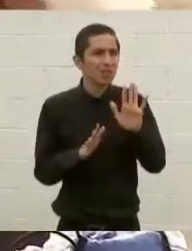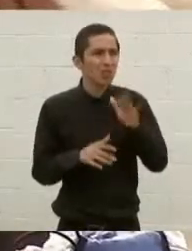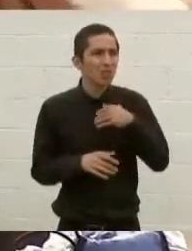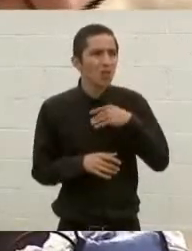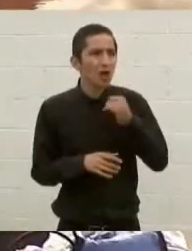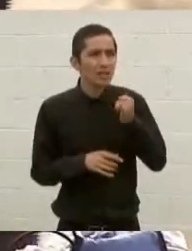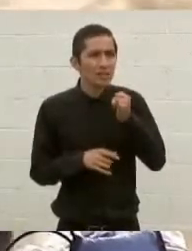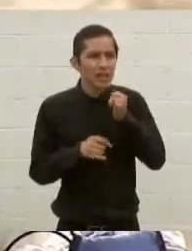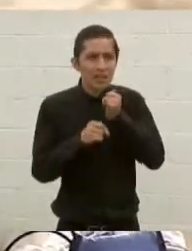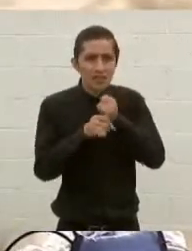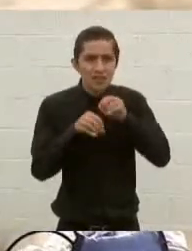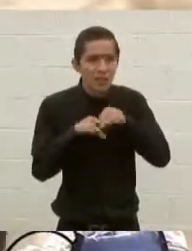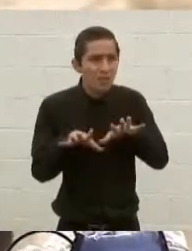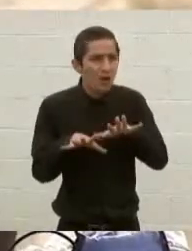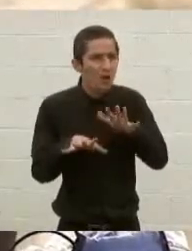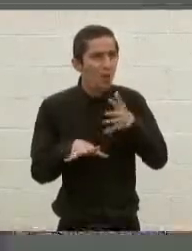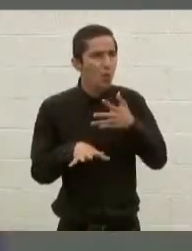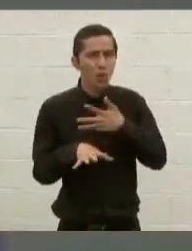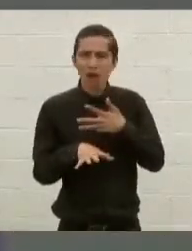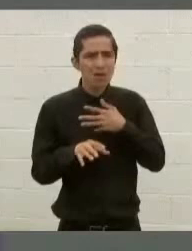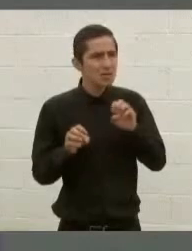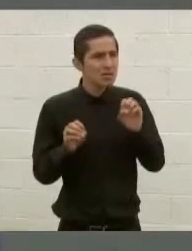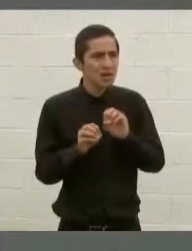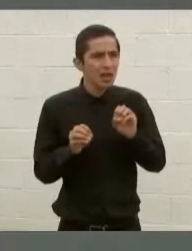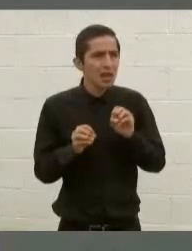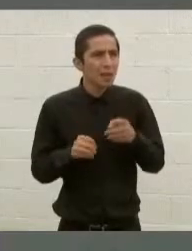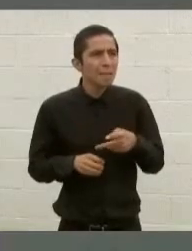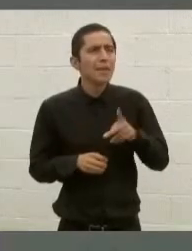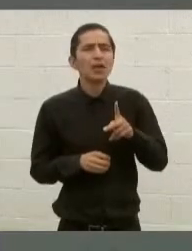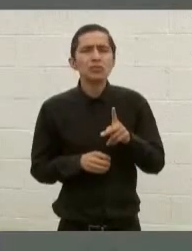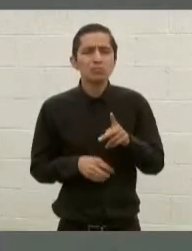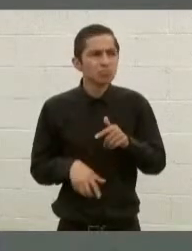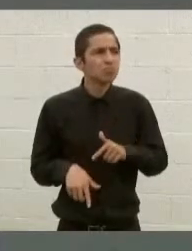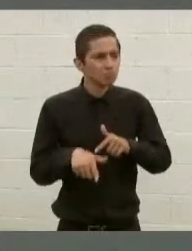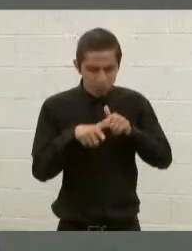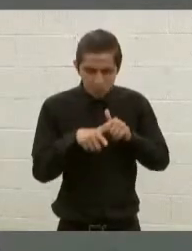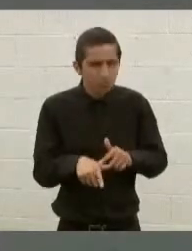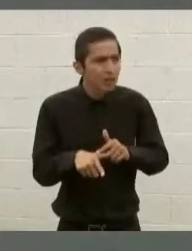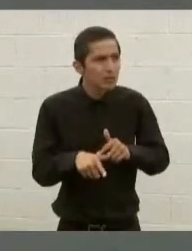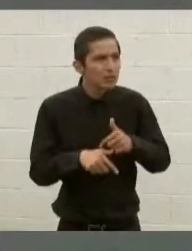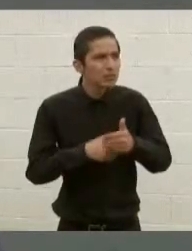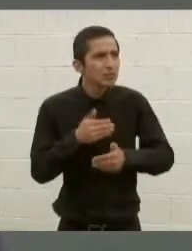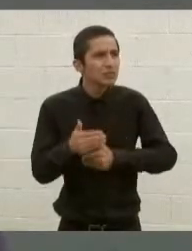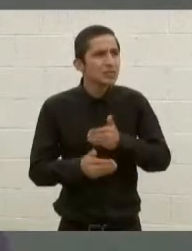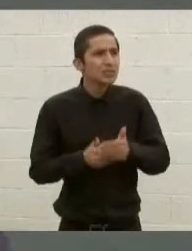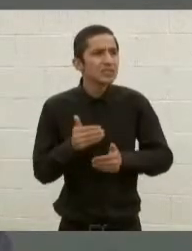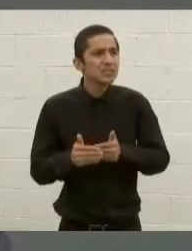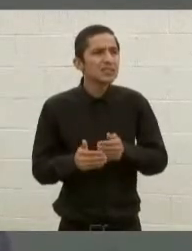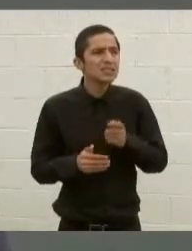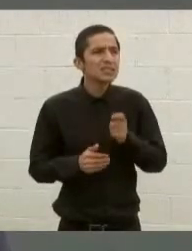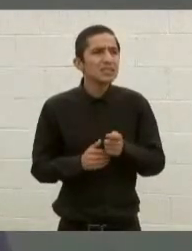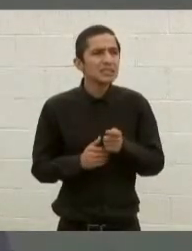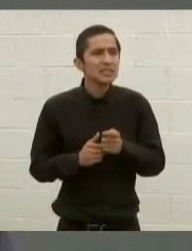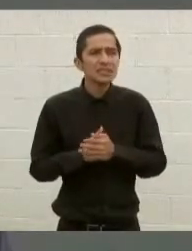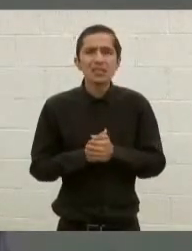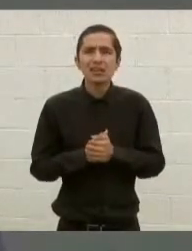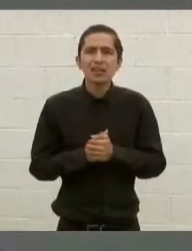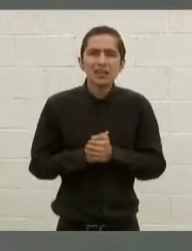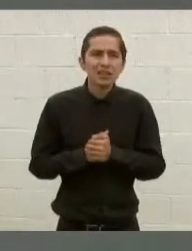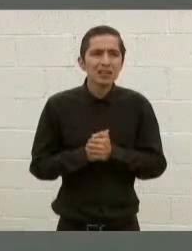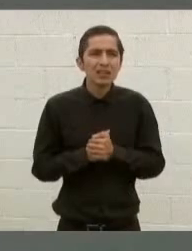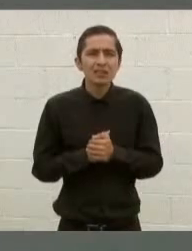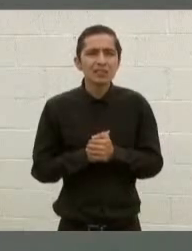información. Lo que sí podemos confirmar en este momento es que